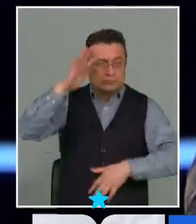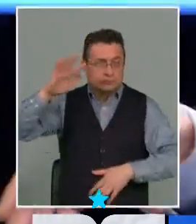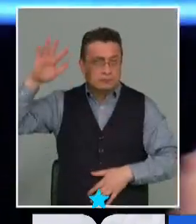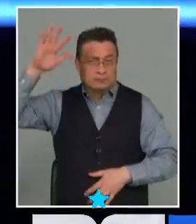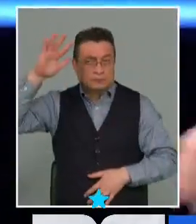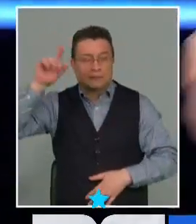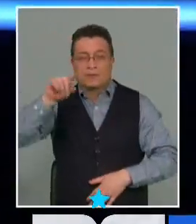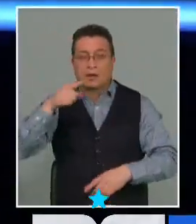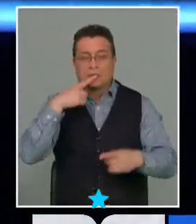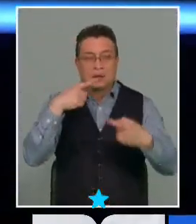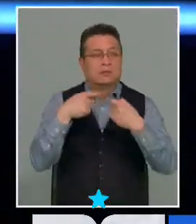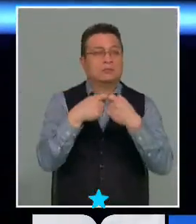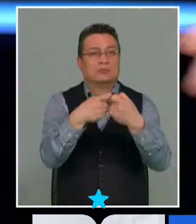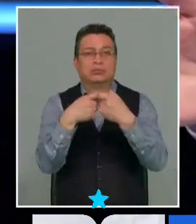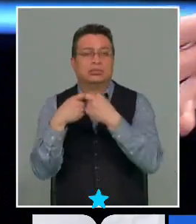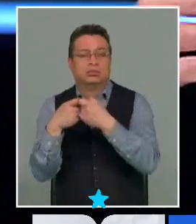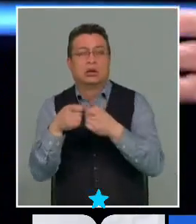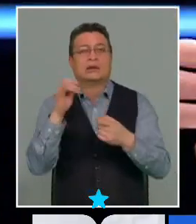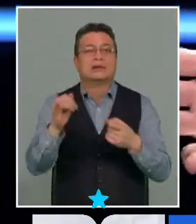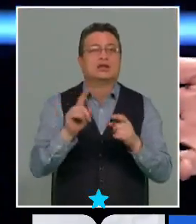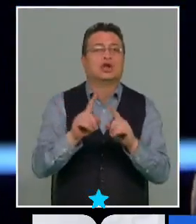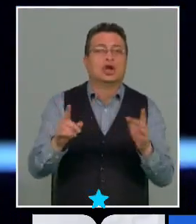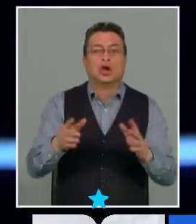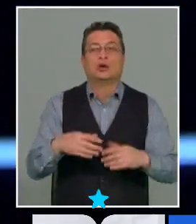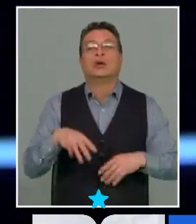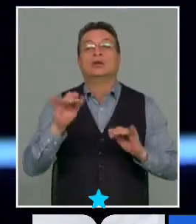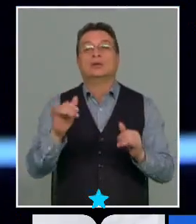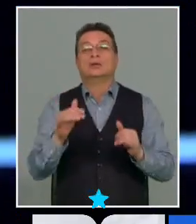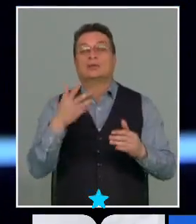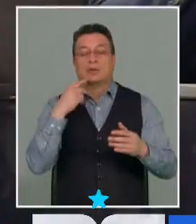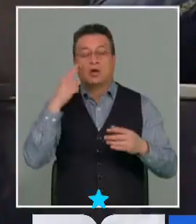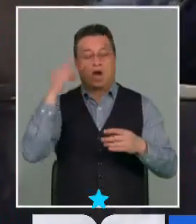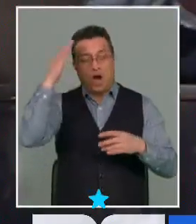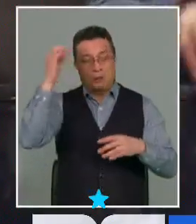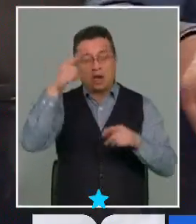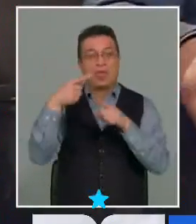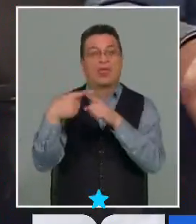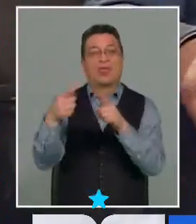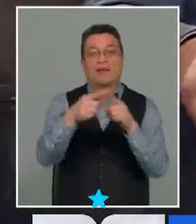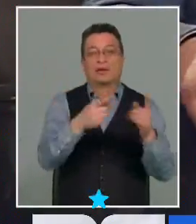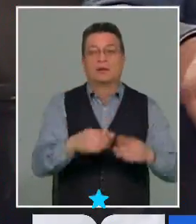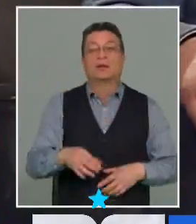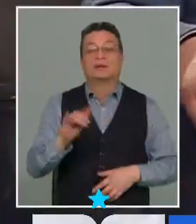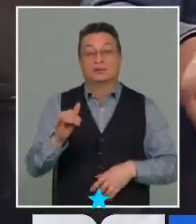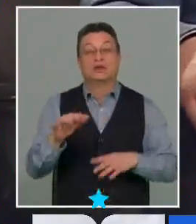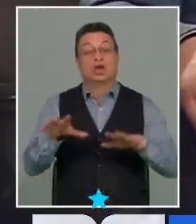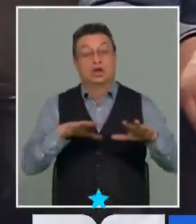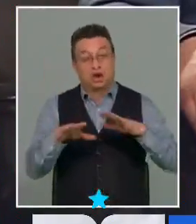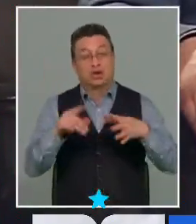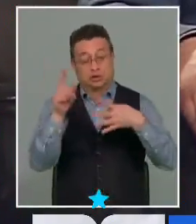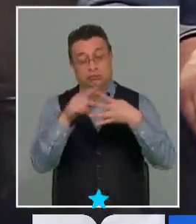pongo el debate, digamos, no digo que sí, si no, hay que tener visiones con el contrato. Lo que pasa es que hay varias cuestiones acá.